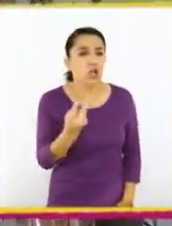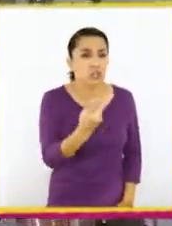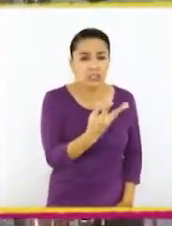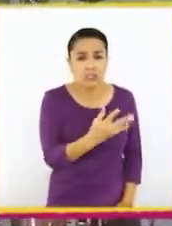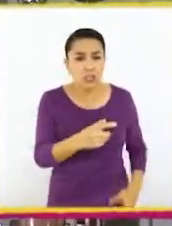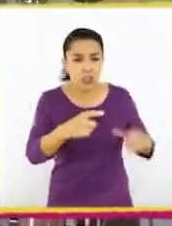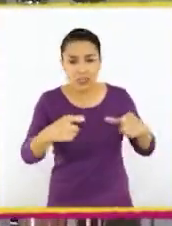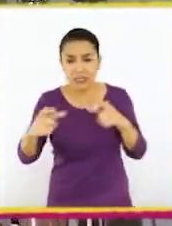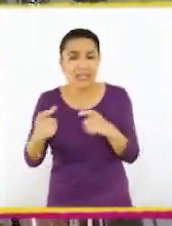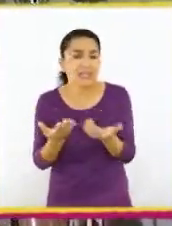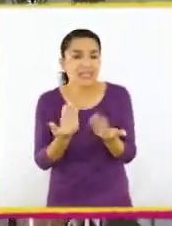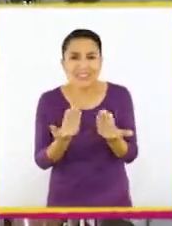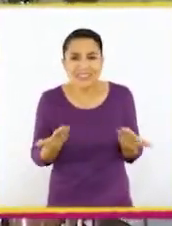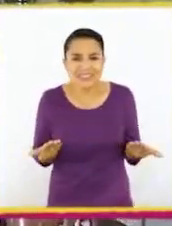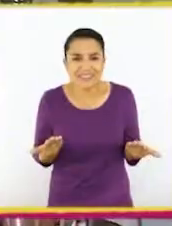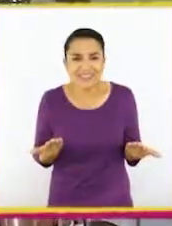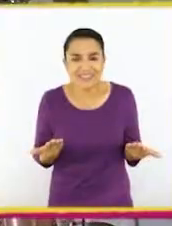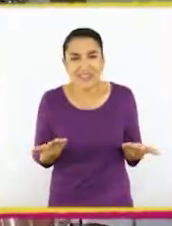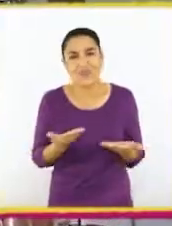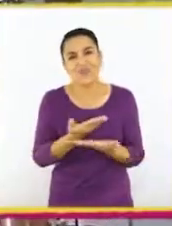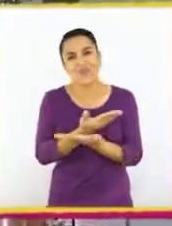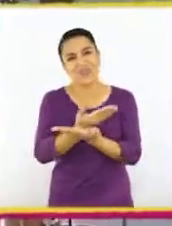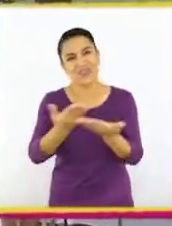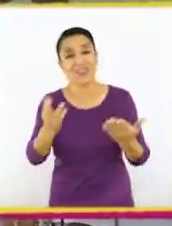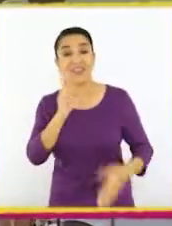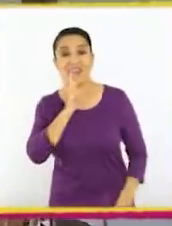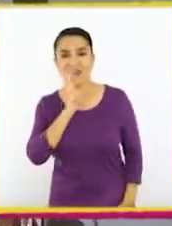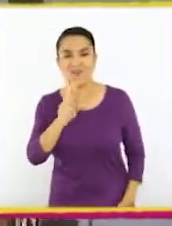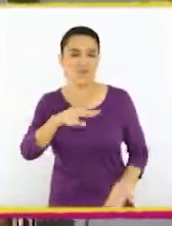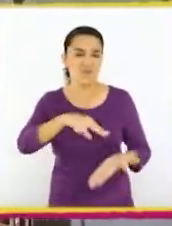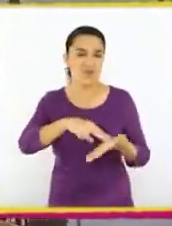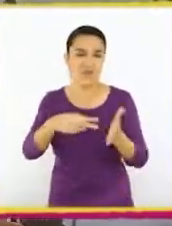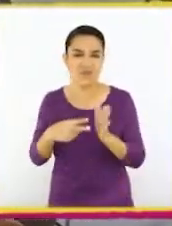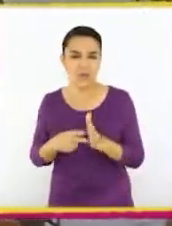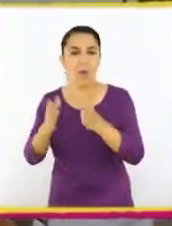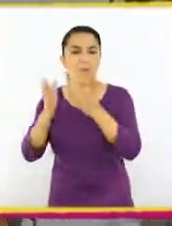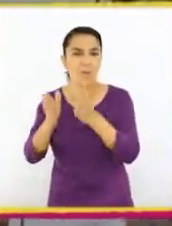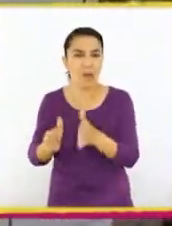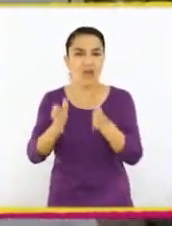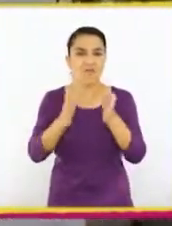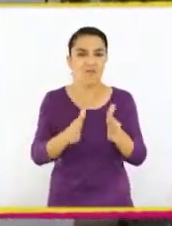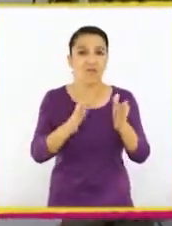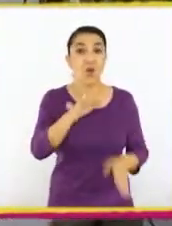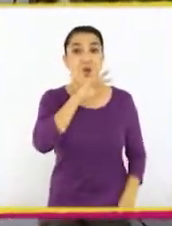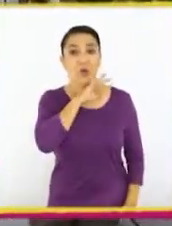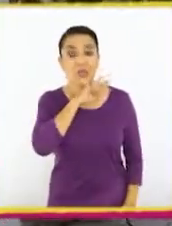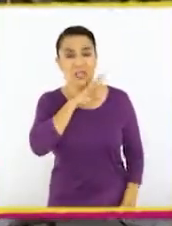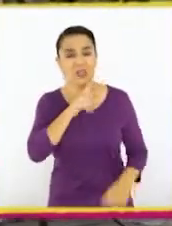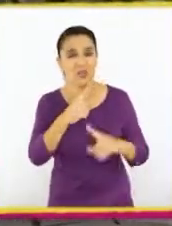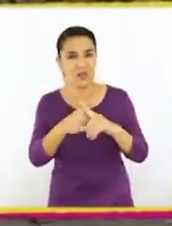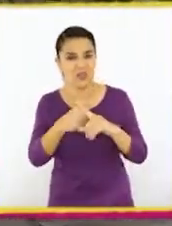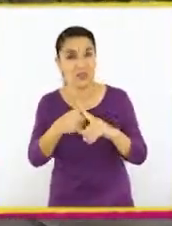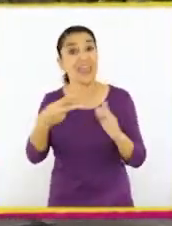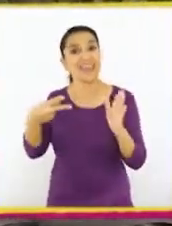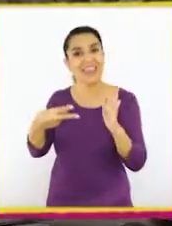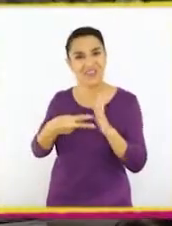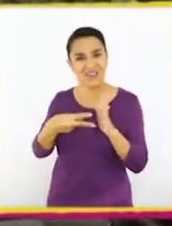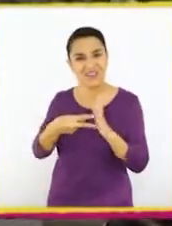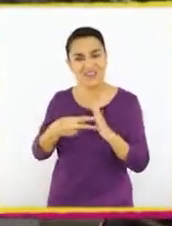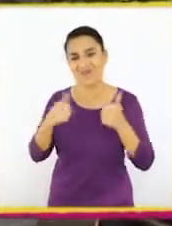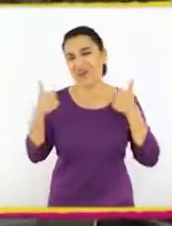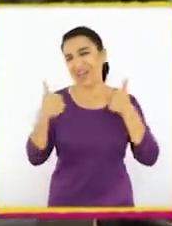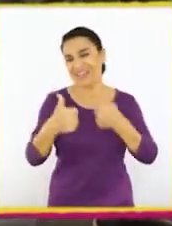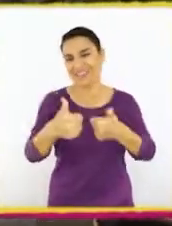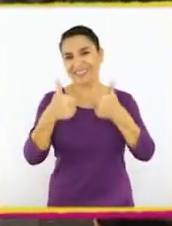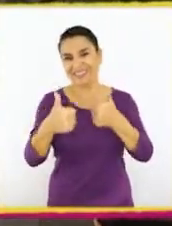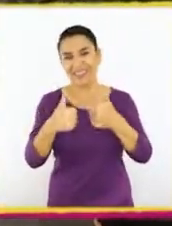cuántas cajas necesito. Ustedes resolvieron el problema paso a paso usando la multiplicación y la división.